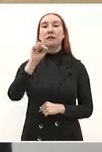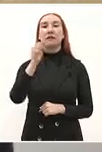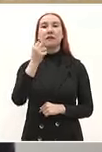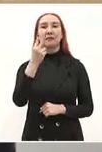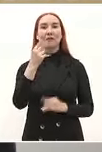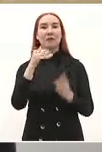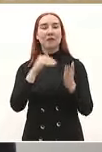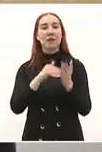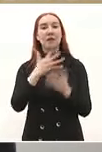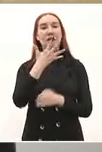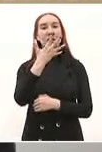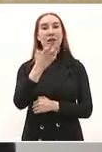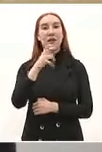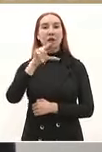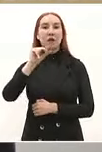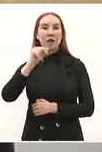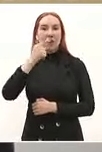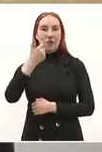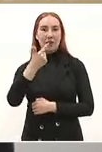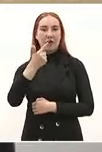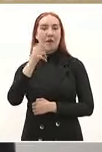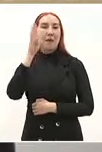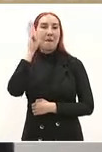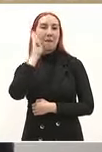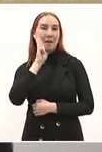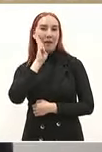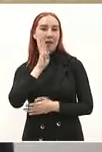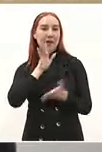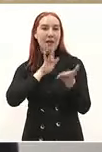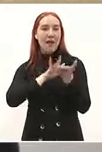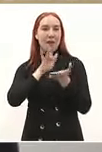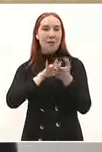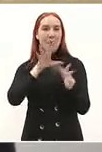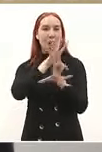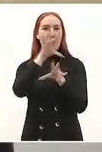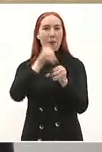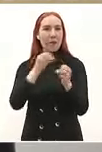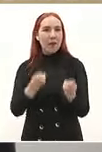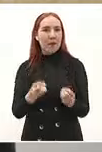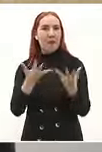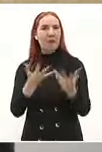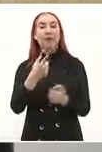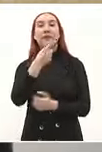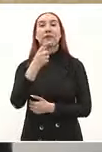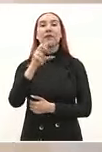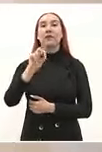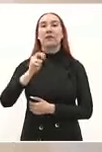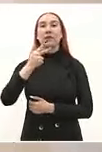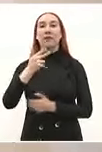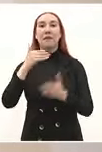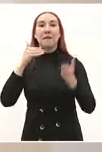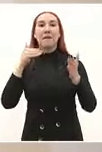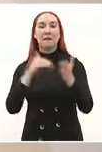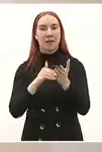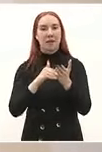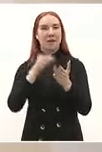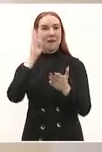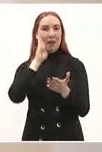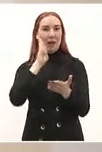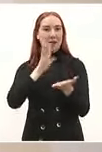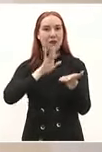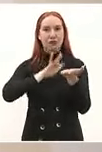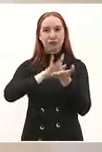587 becas más en total van a ser 138 mil becas